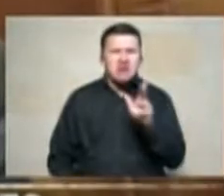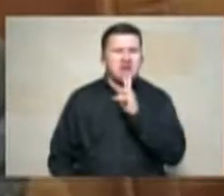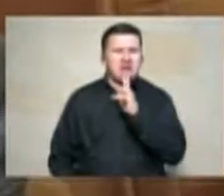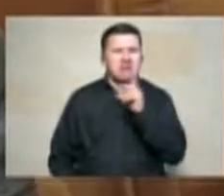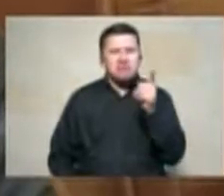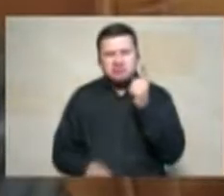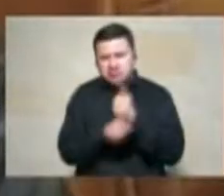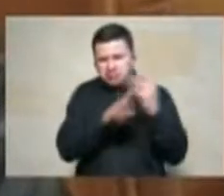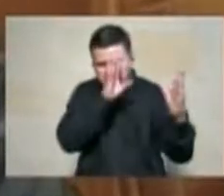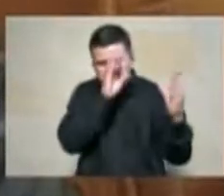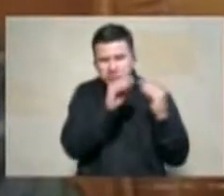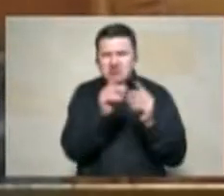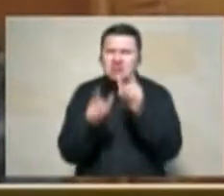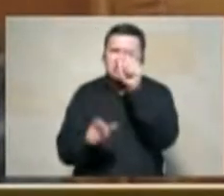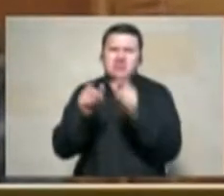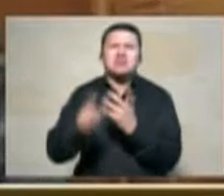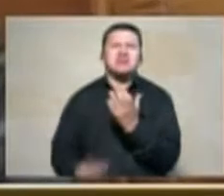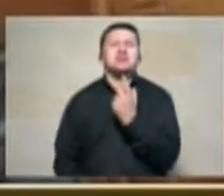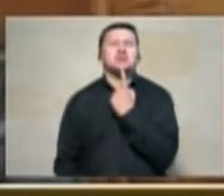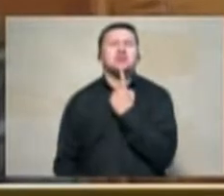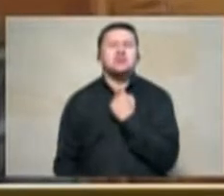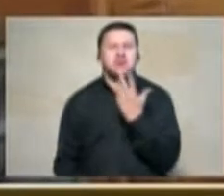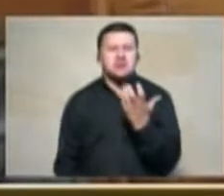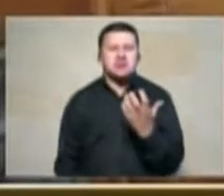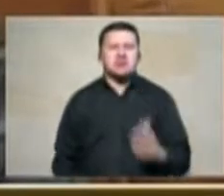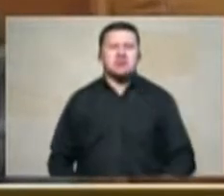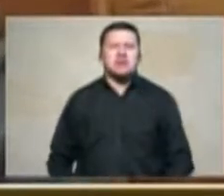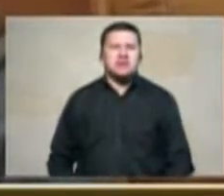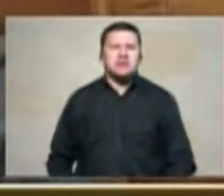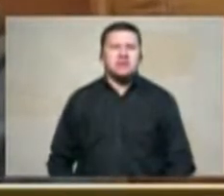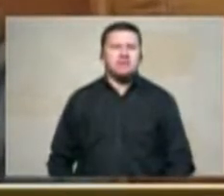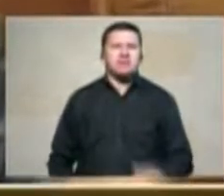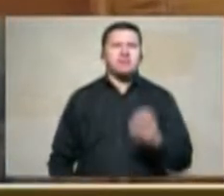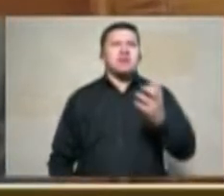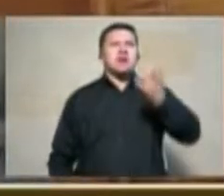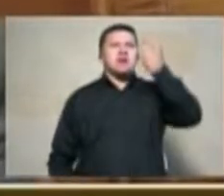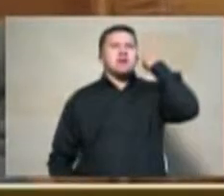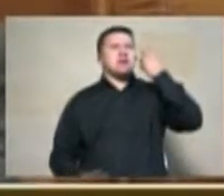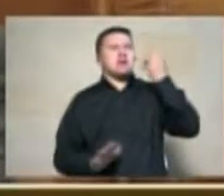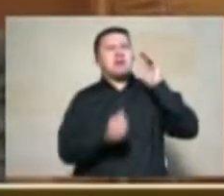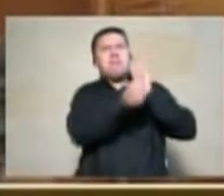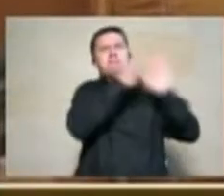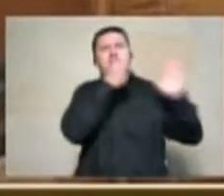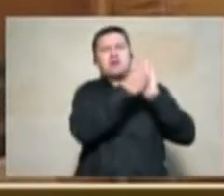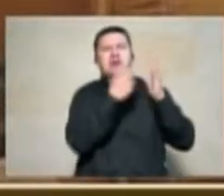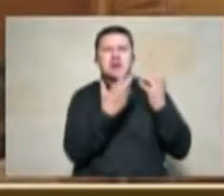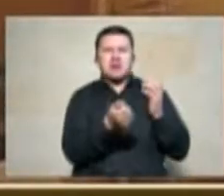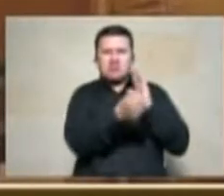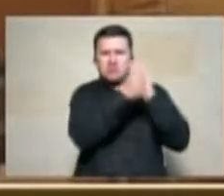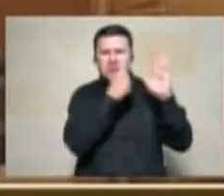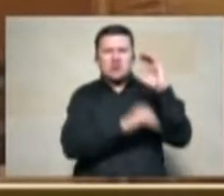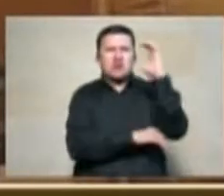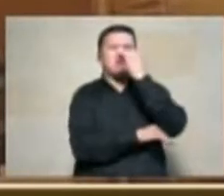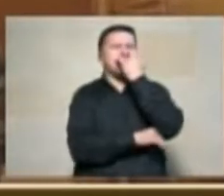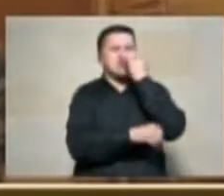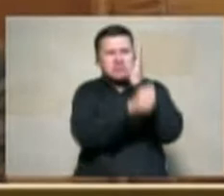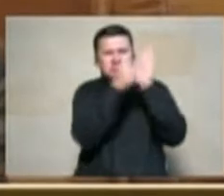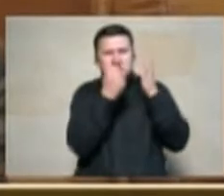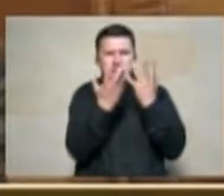hay gente que le gustaría borrar la historia de lo que ha pasado en Colombia